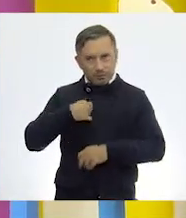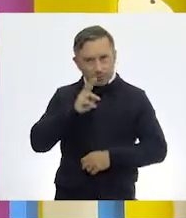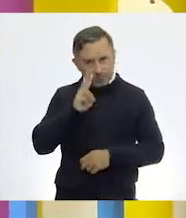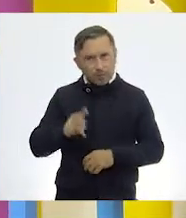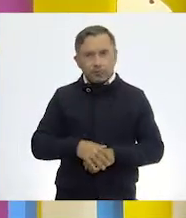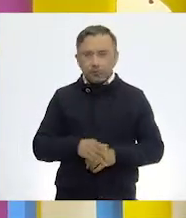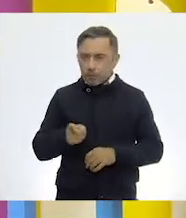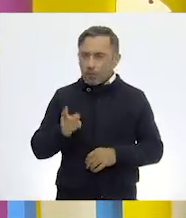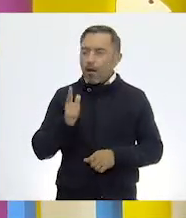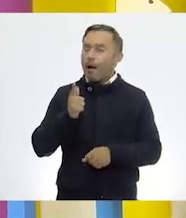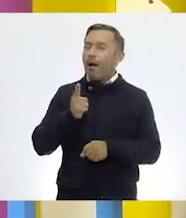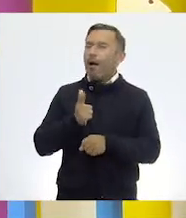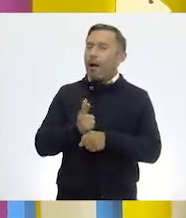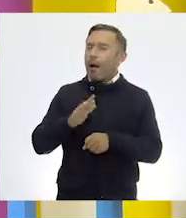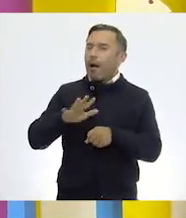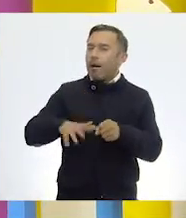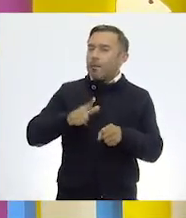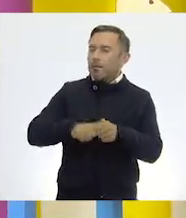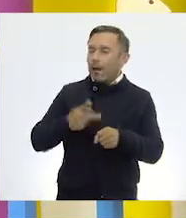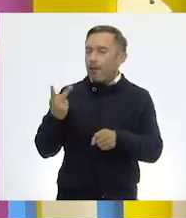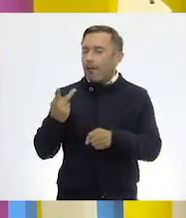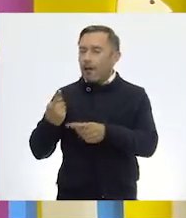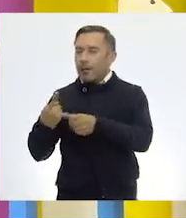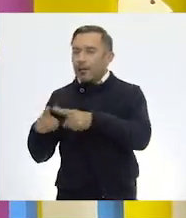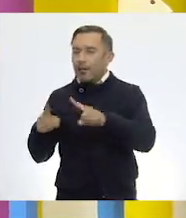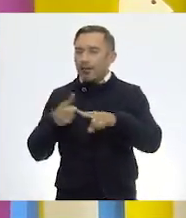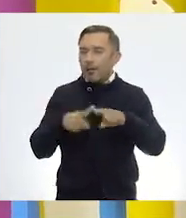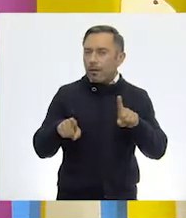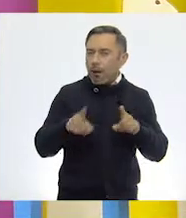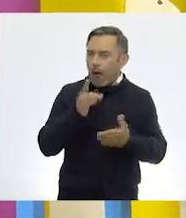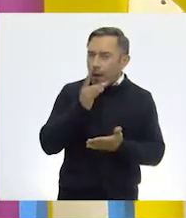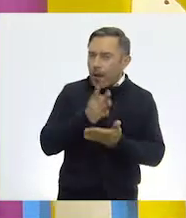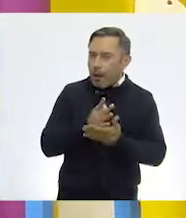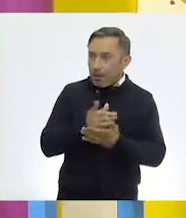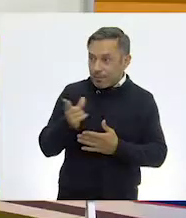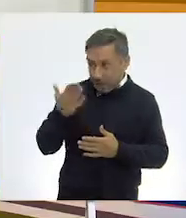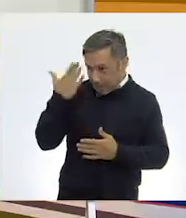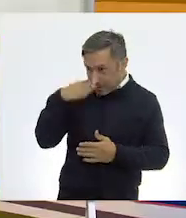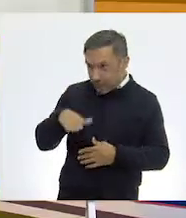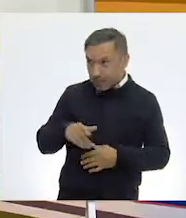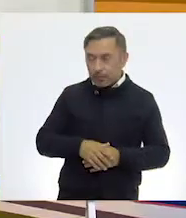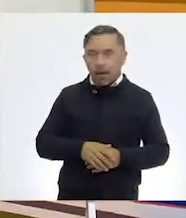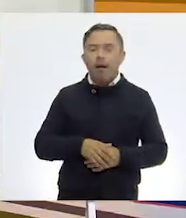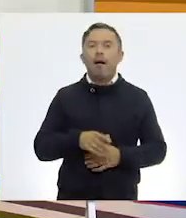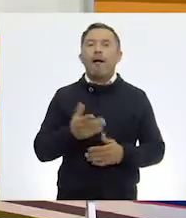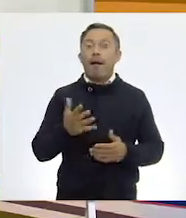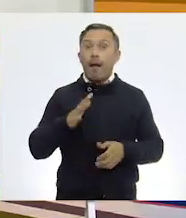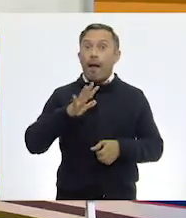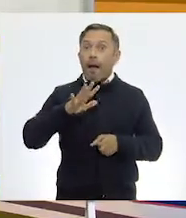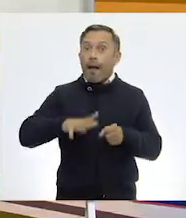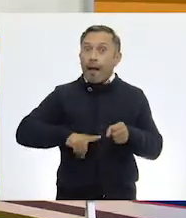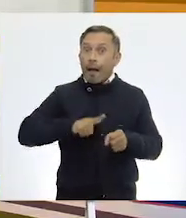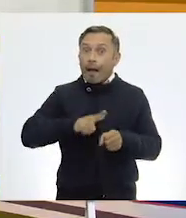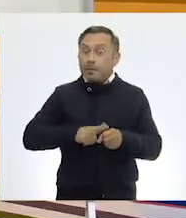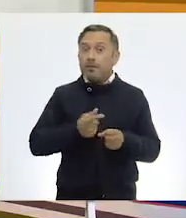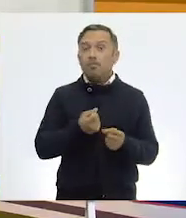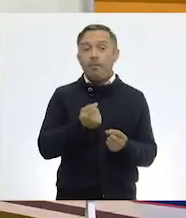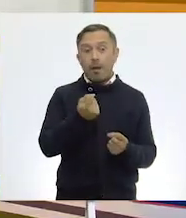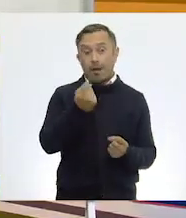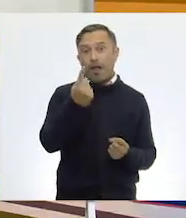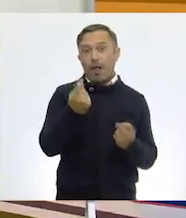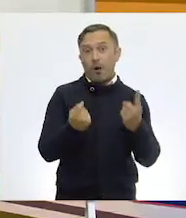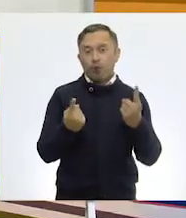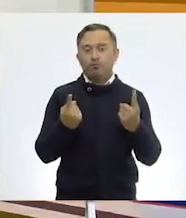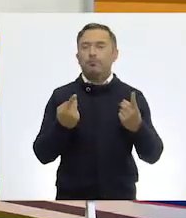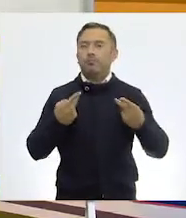es la diferencia entre ambos animales? ¿Tú sabes, Ale, cuál es ya la diferencia entre estos animales? Pues que unos pueden estar muy cerca de los seres